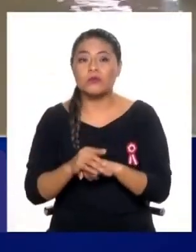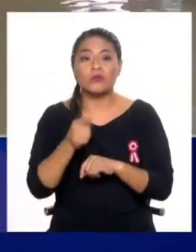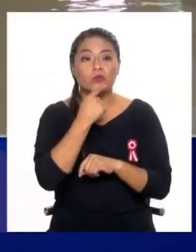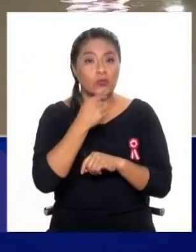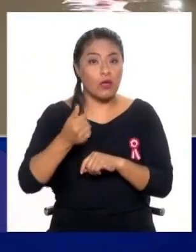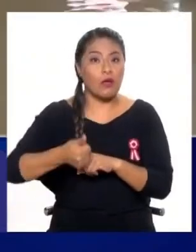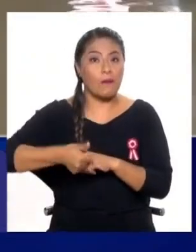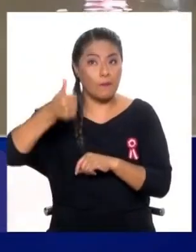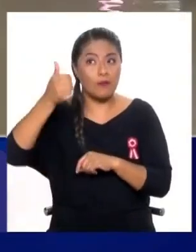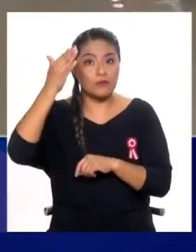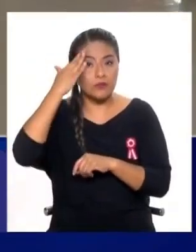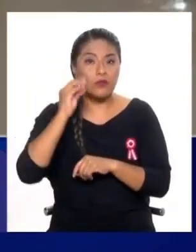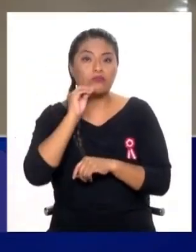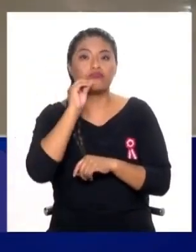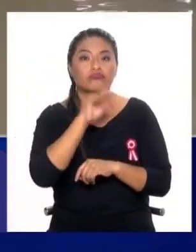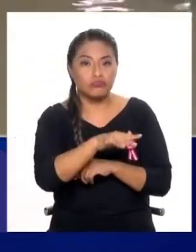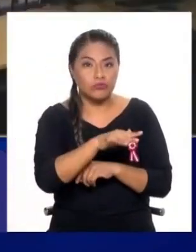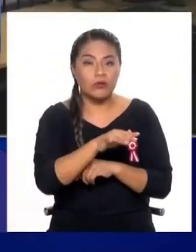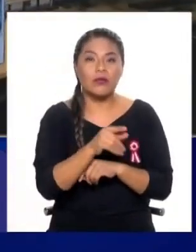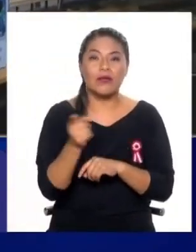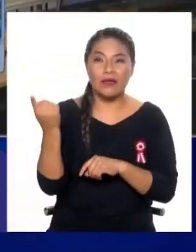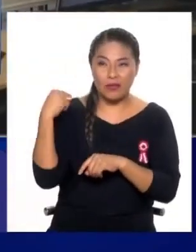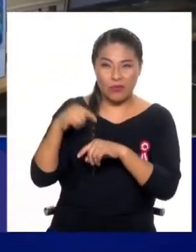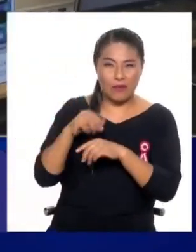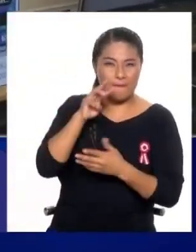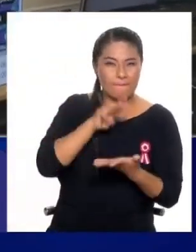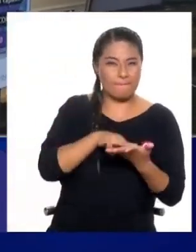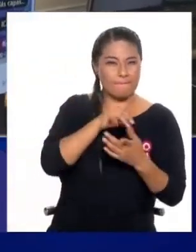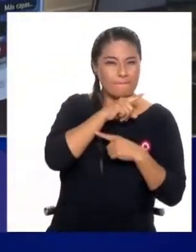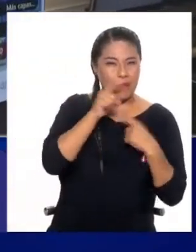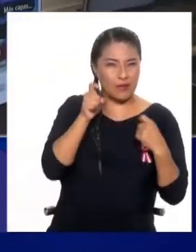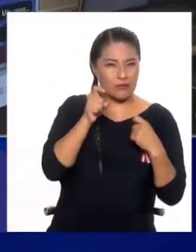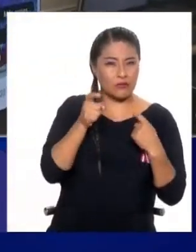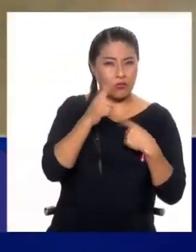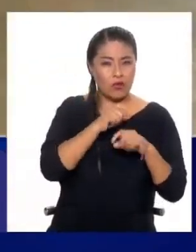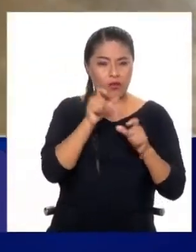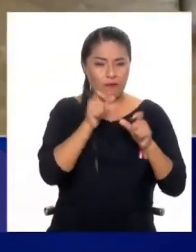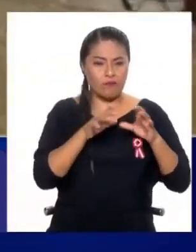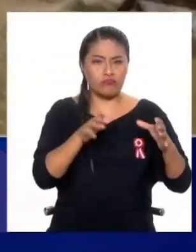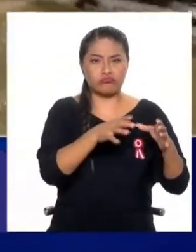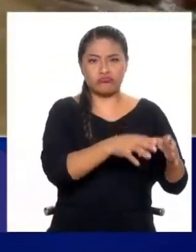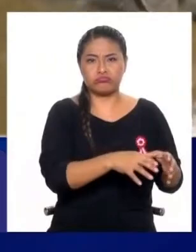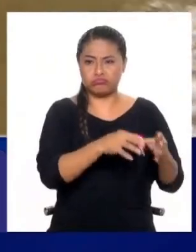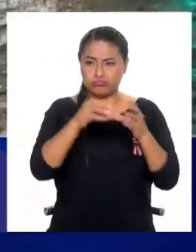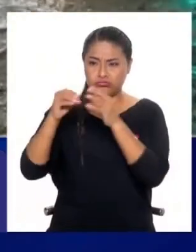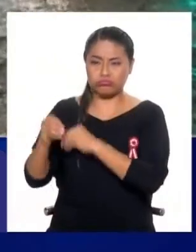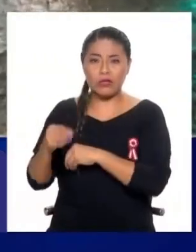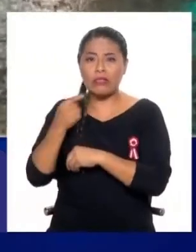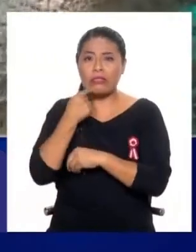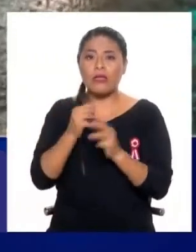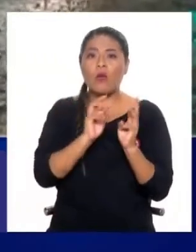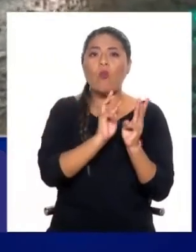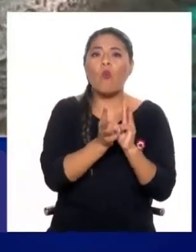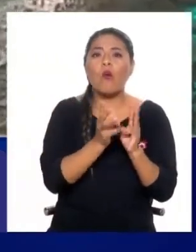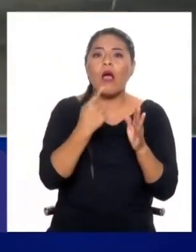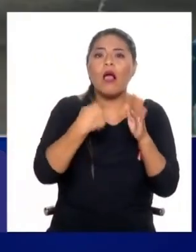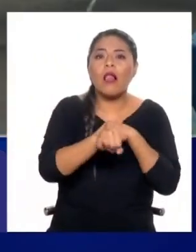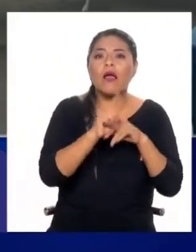autoridad competente y no, como pasó en marzo, creo que fue que una población fue retirada por un WhatsApp o por una